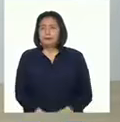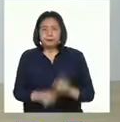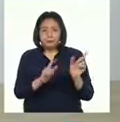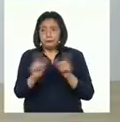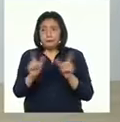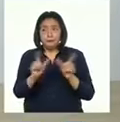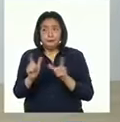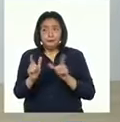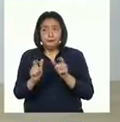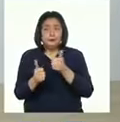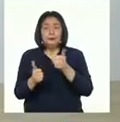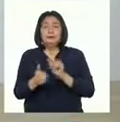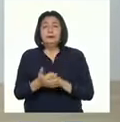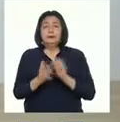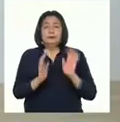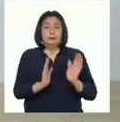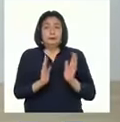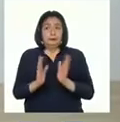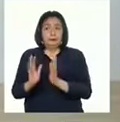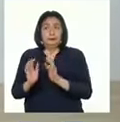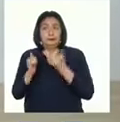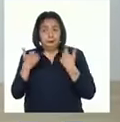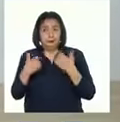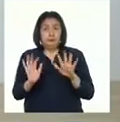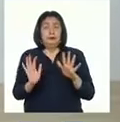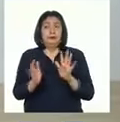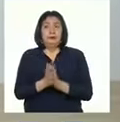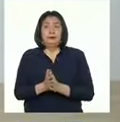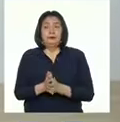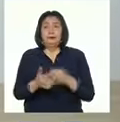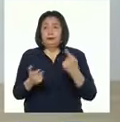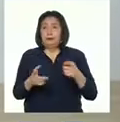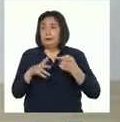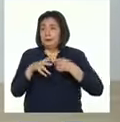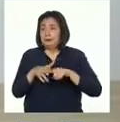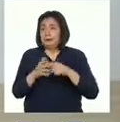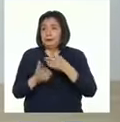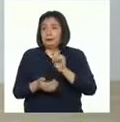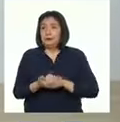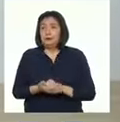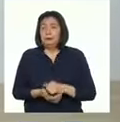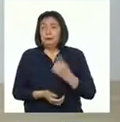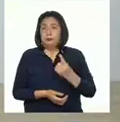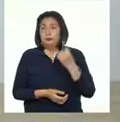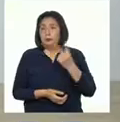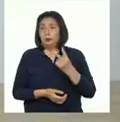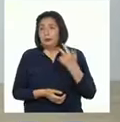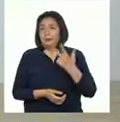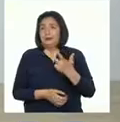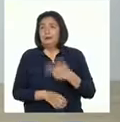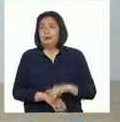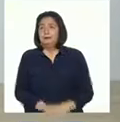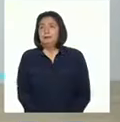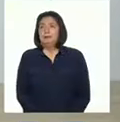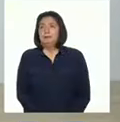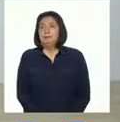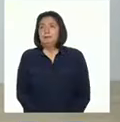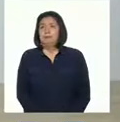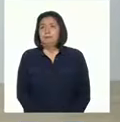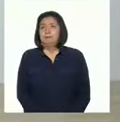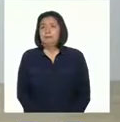¿Listos? ¿Prevenidos? Y vamos en... Un, dos, tres, ¡va!